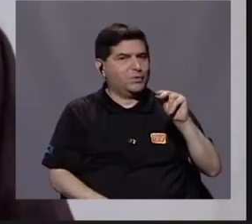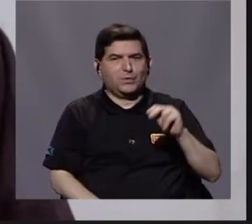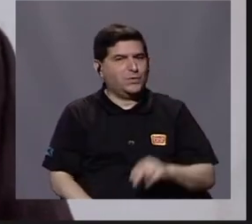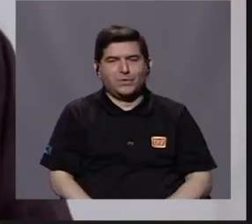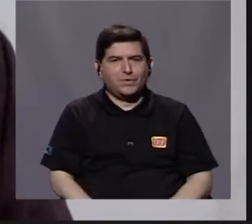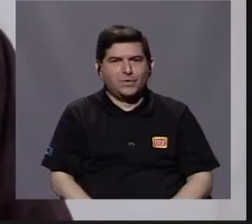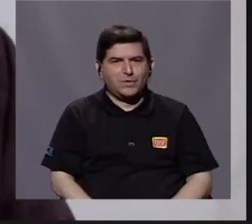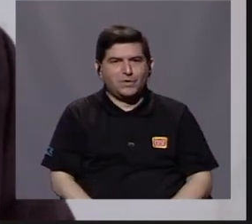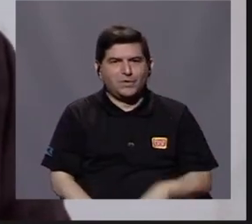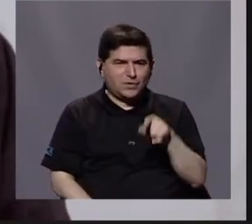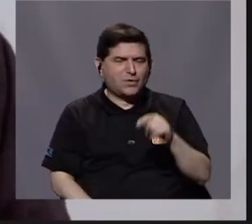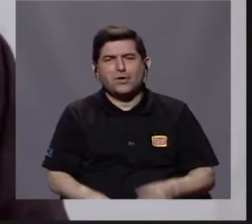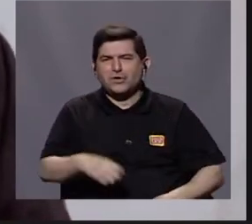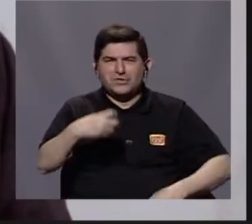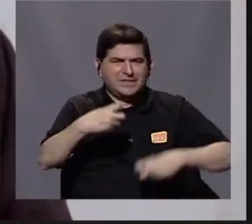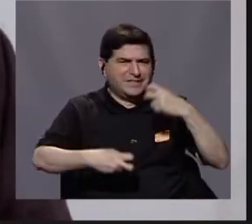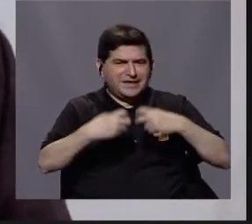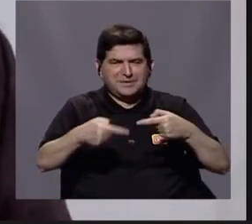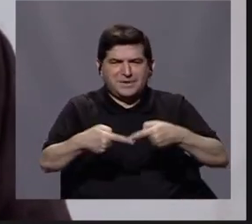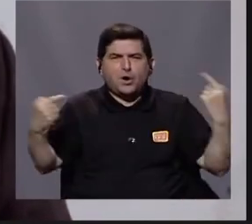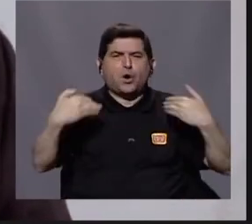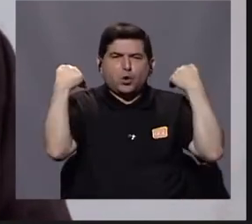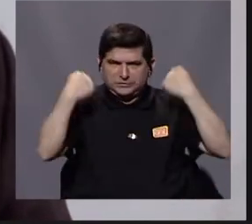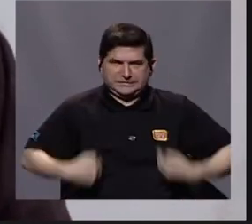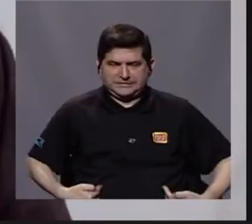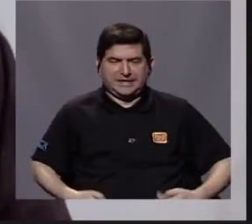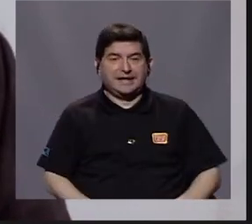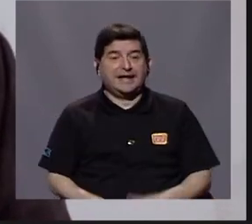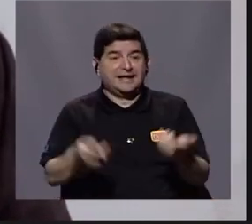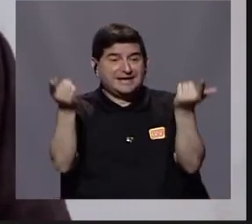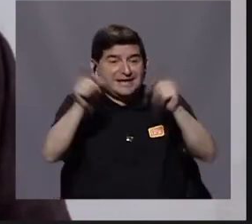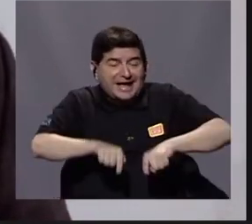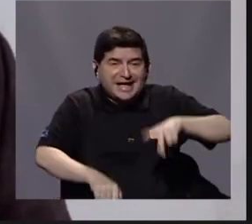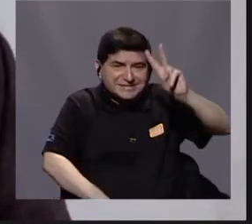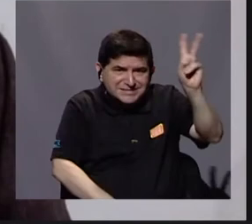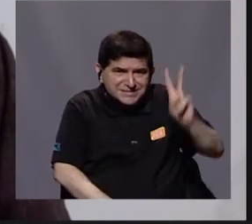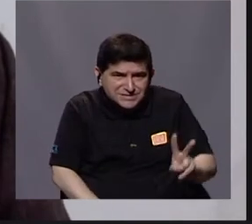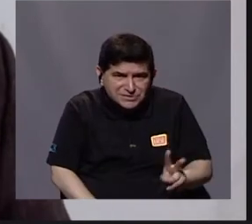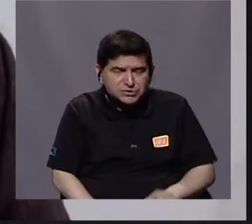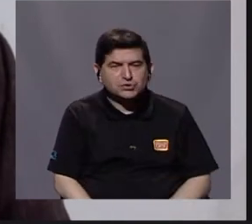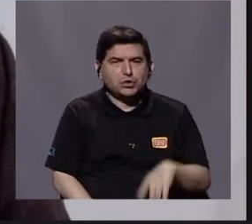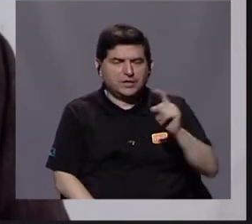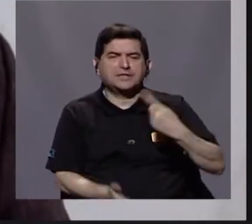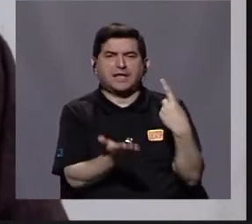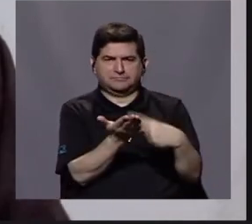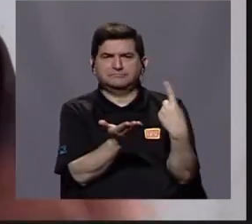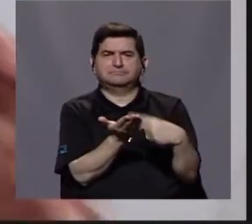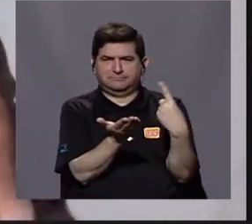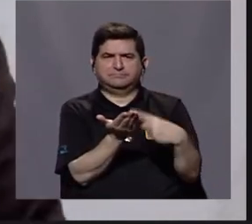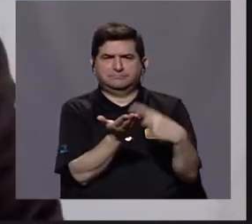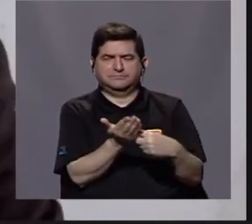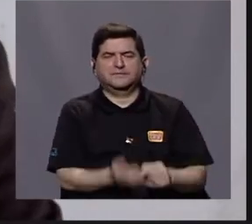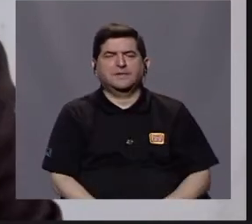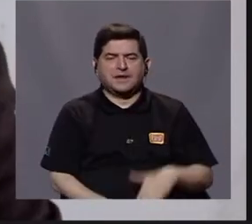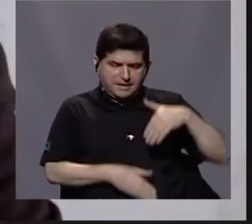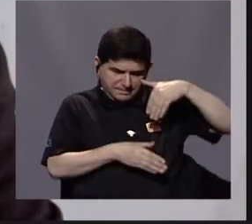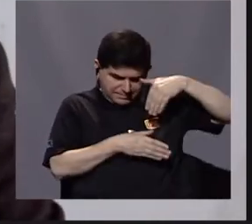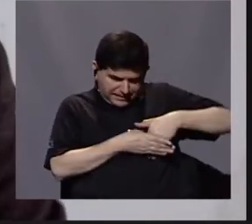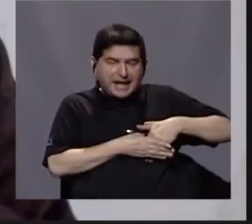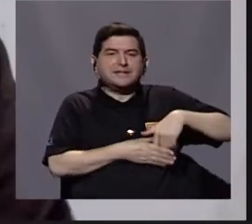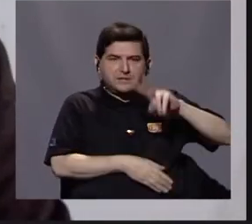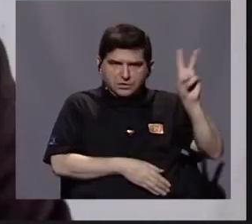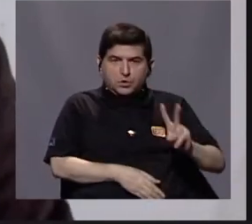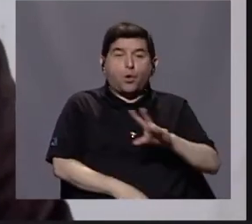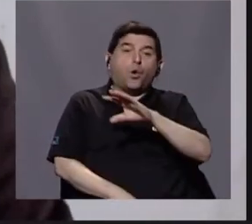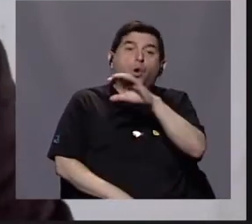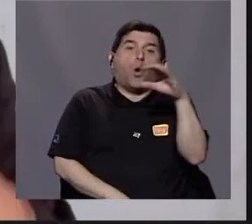los crímenes de lesa humanidad. Yo creo que el caso venezolano tiene que ser discutido en el ámbito interior de Venezuela